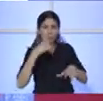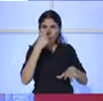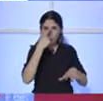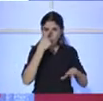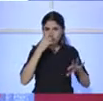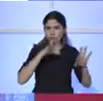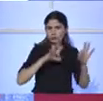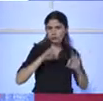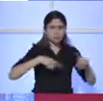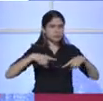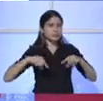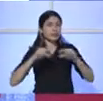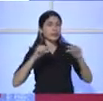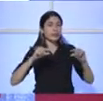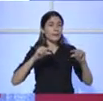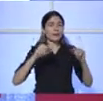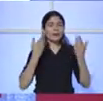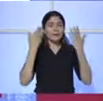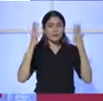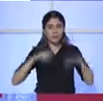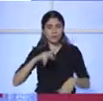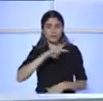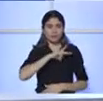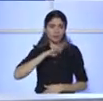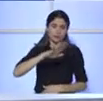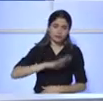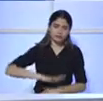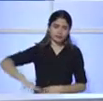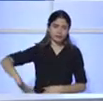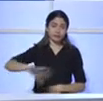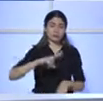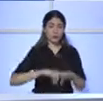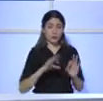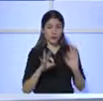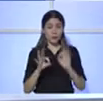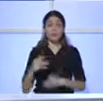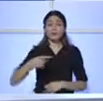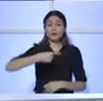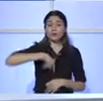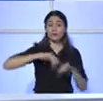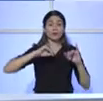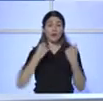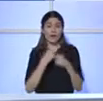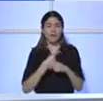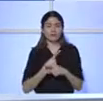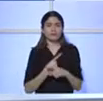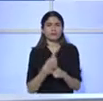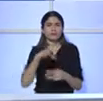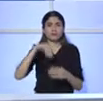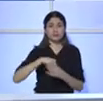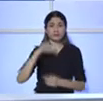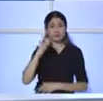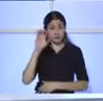Entonces, nosotros hemos obtenido con la gestión, luego de esos pequeños ajustes que hicimos dentro de la institución,